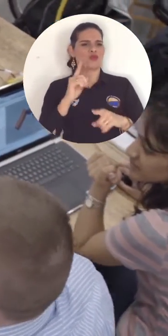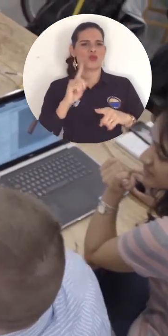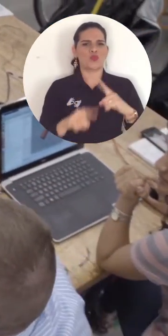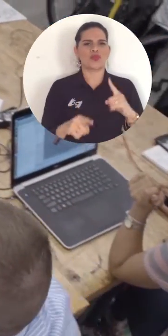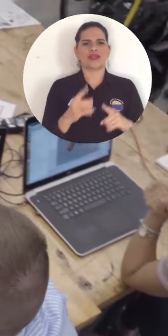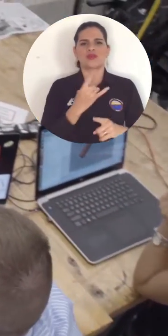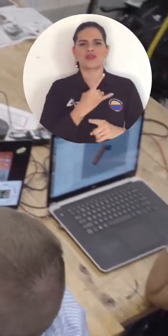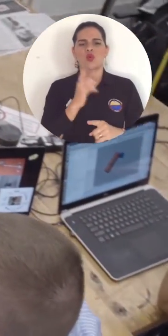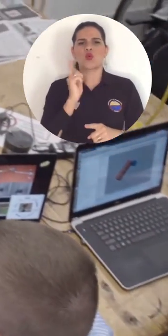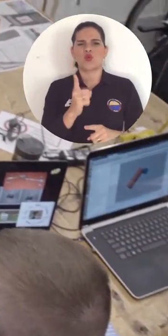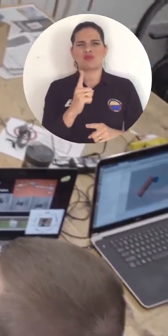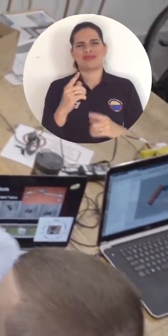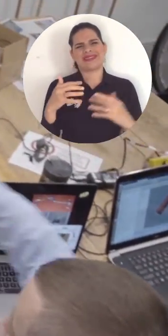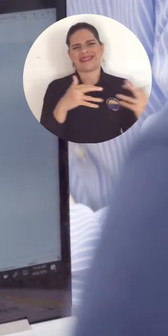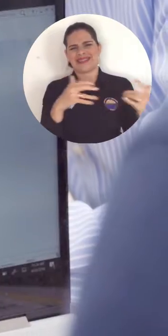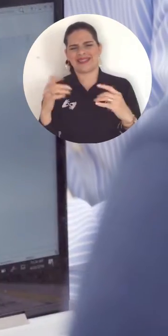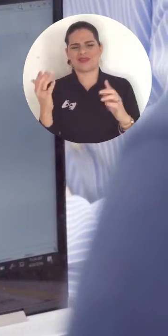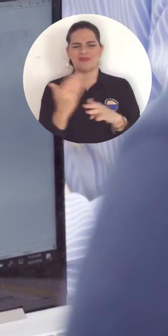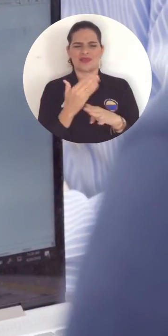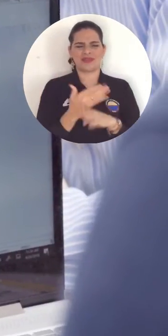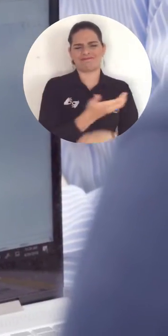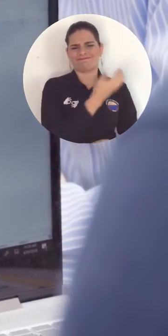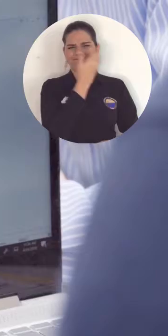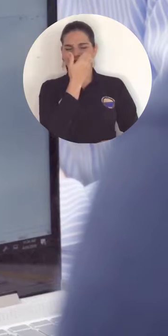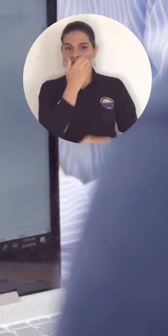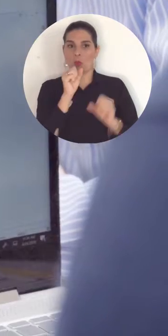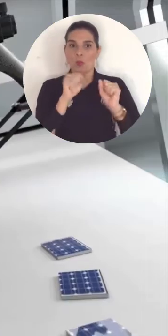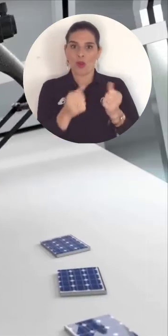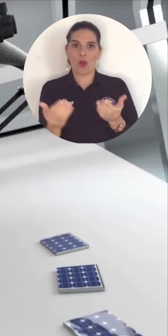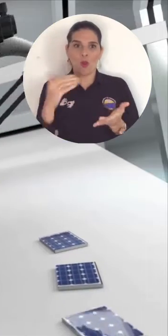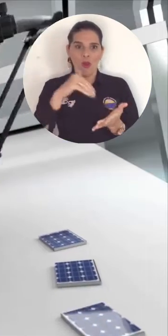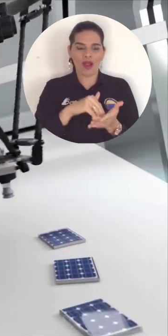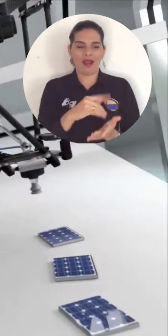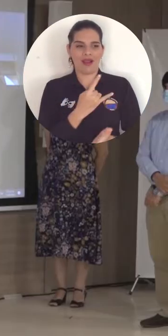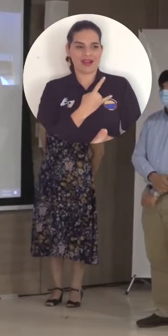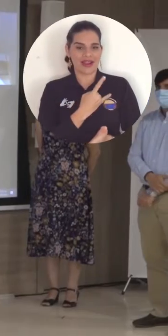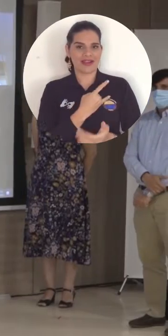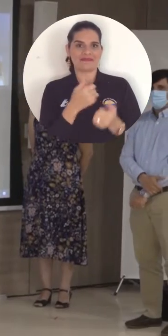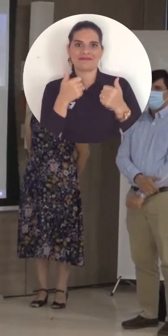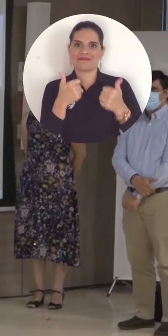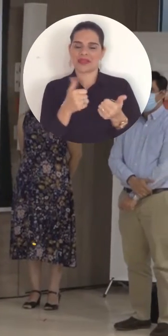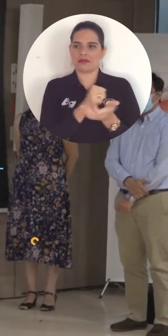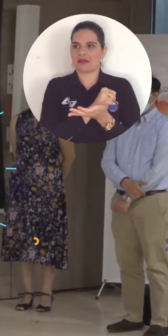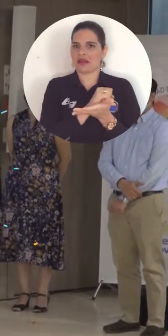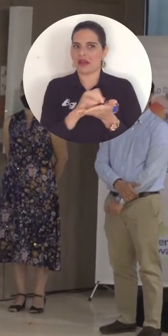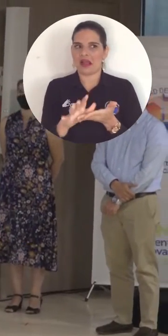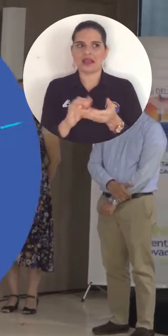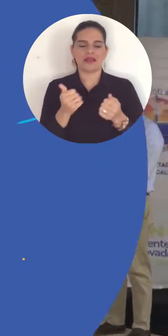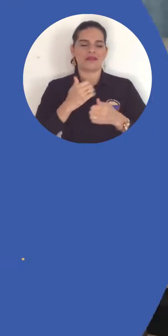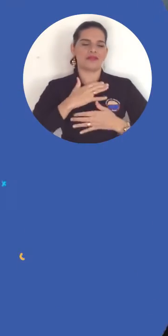formación de expertos con capacidad para abordar holísticamente los problemas de este sector en el territorio.